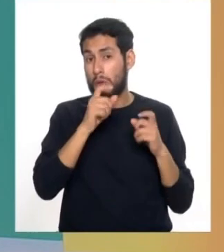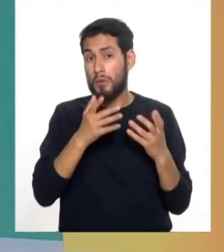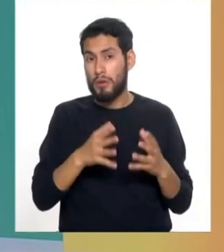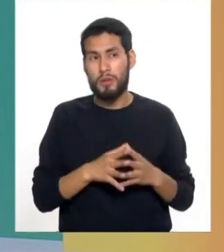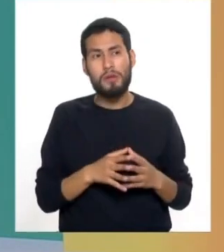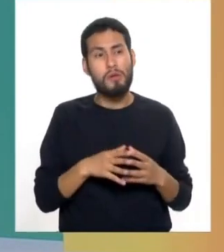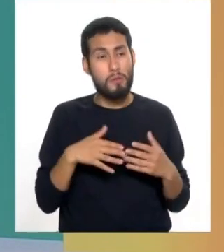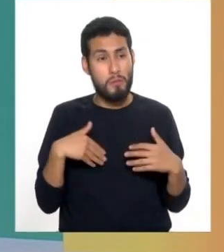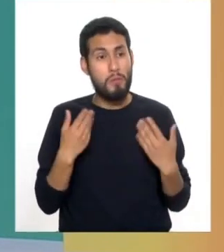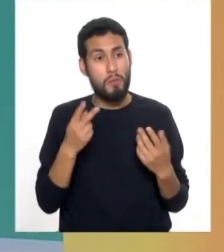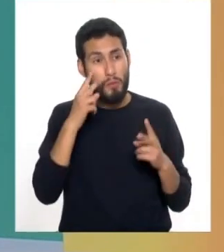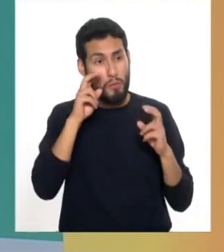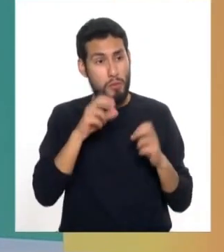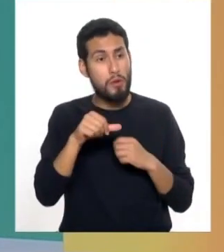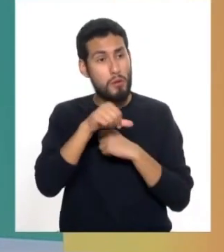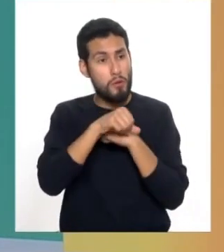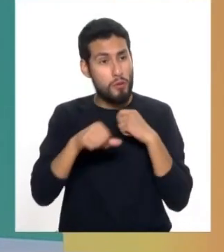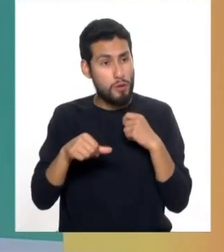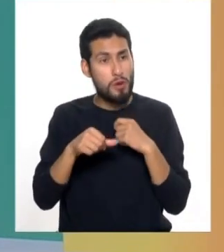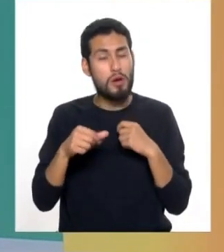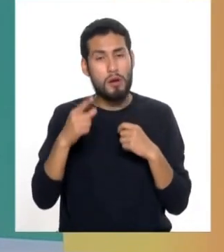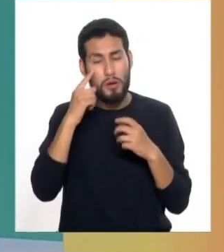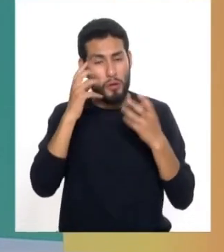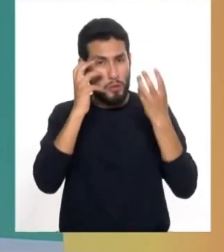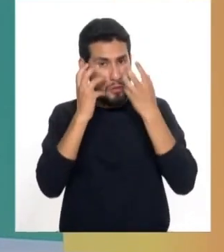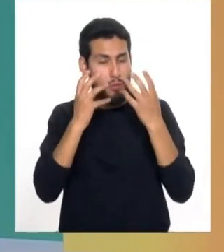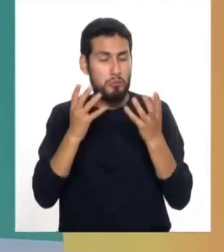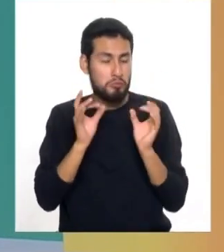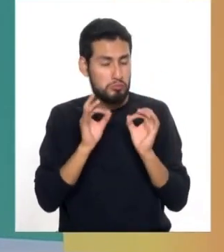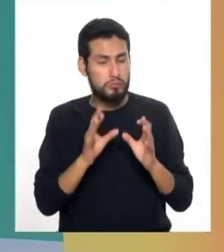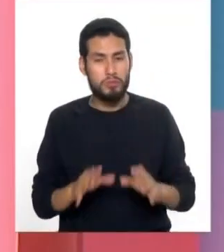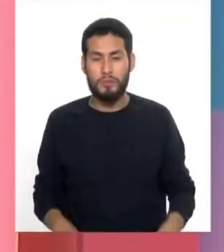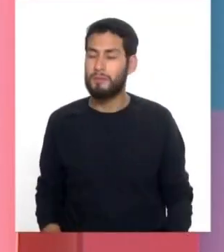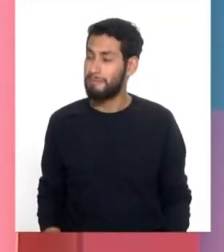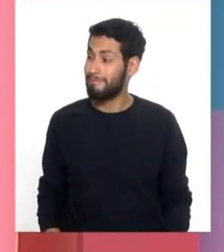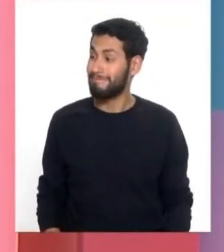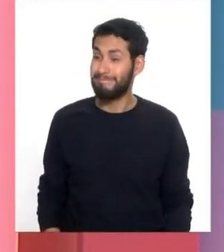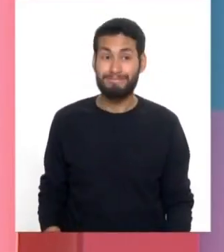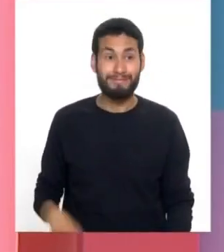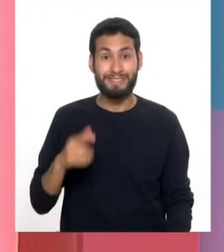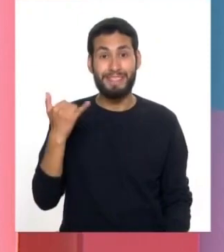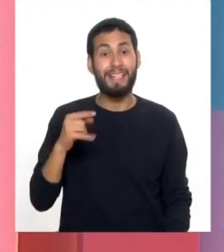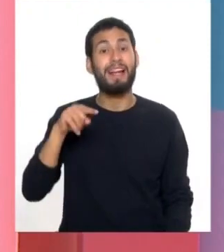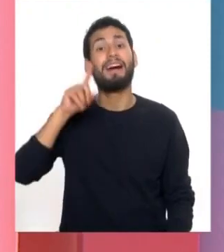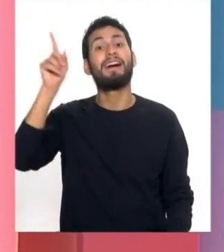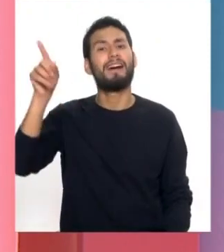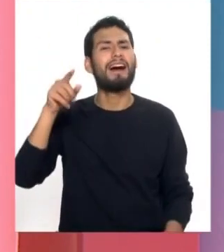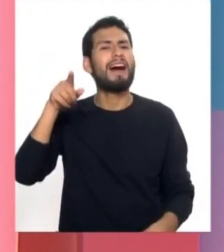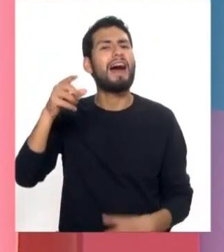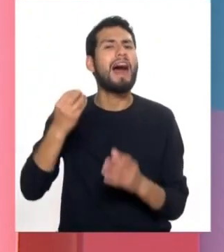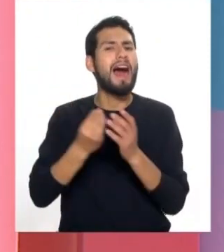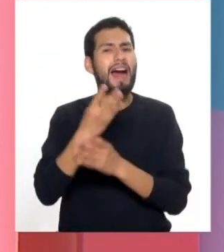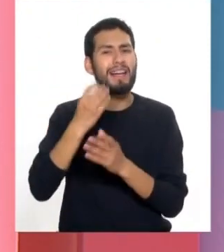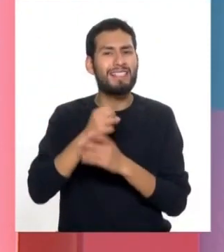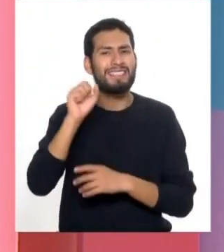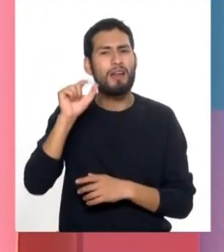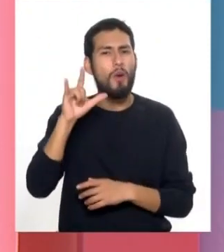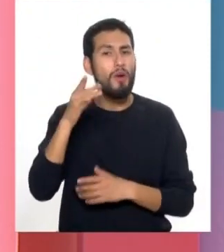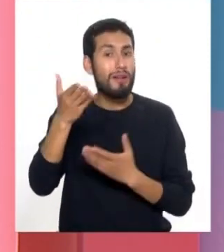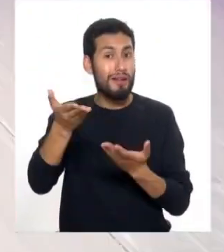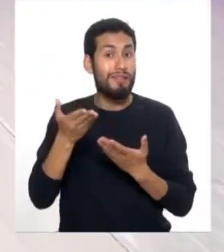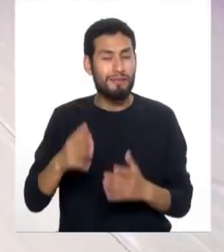y puede ser también una cirugía facorrefractiva si fuera el caso. Muy bien, y nos vamos a estar aquí, Saúl, buenos días, ¿cuál es tu consulta?